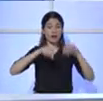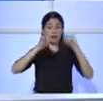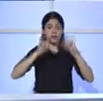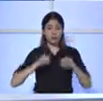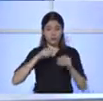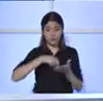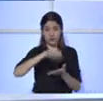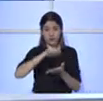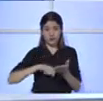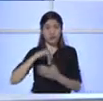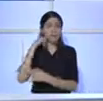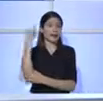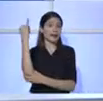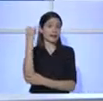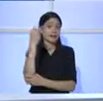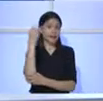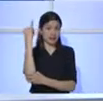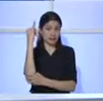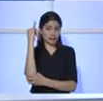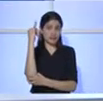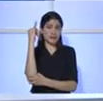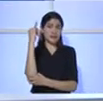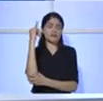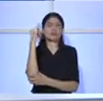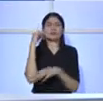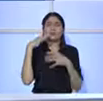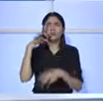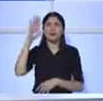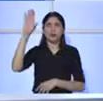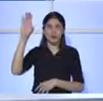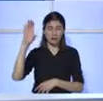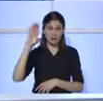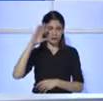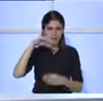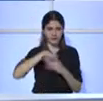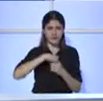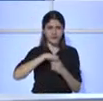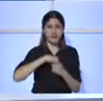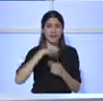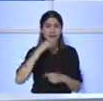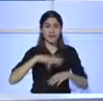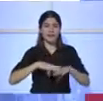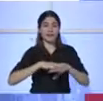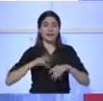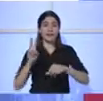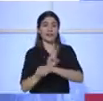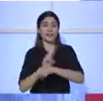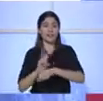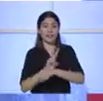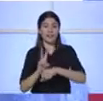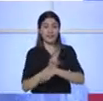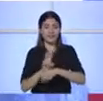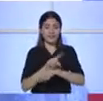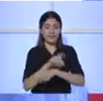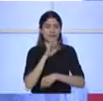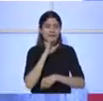Esos contratos vienen en inglés. Entonces, nosotros ahora hemos firmado un acuerdo interinstitucional con el Ministerio de Defensa para que nuestros funcionarios sepan